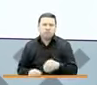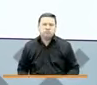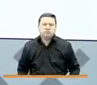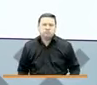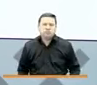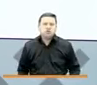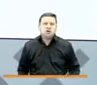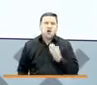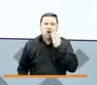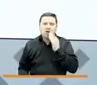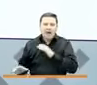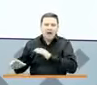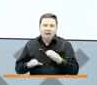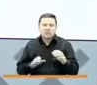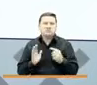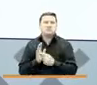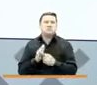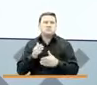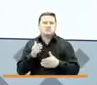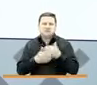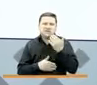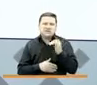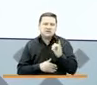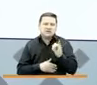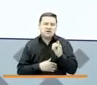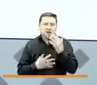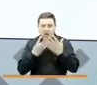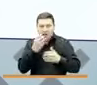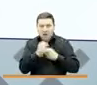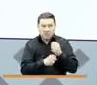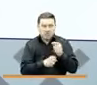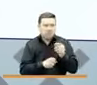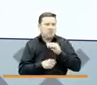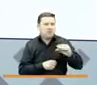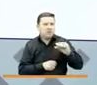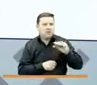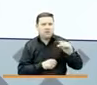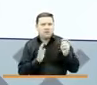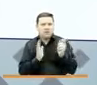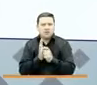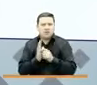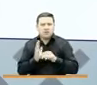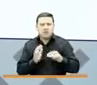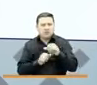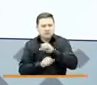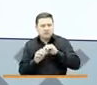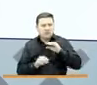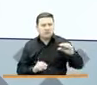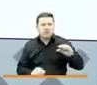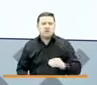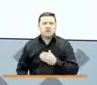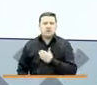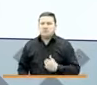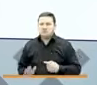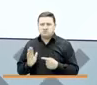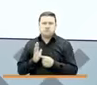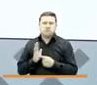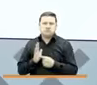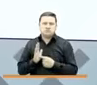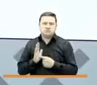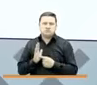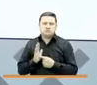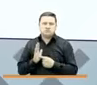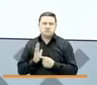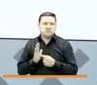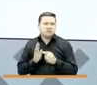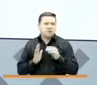Jóvenes en acción empiezan ya desde 14 hasta 28 por la nueva resolución de juventud desde el señor presidente. Y Colombia Mayor,